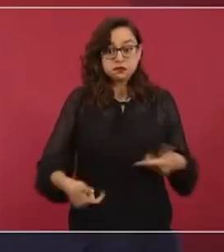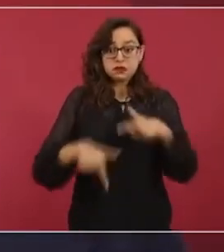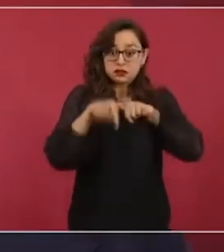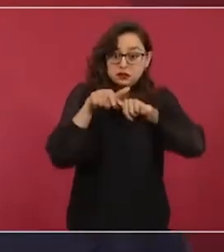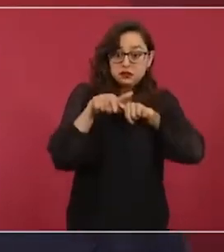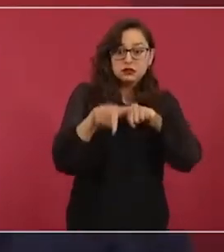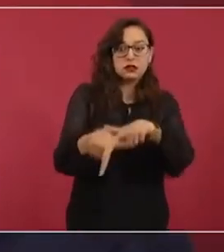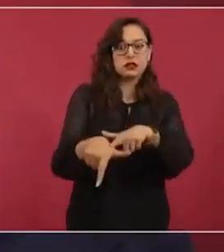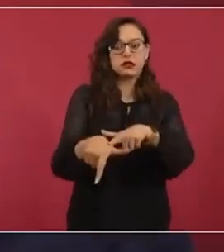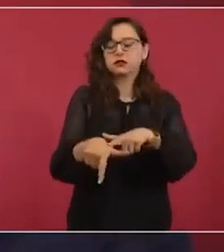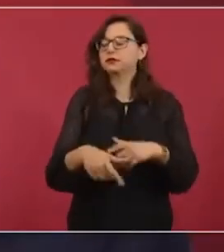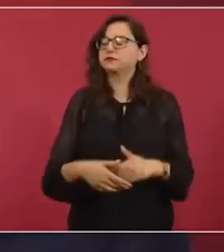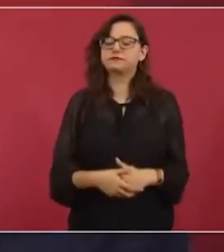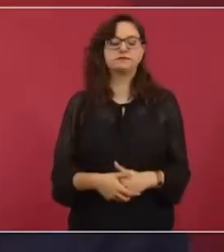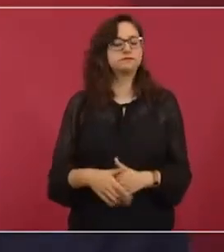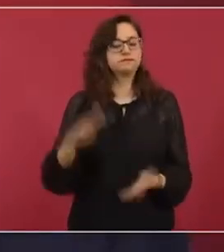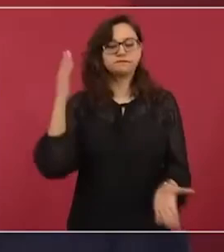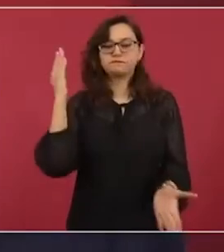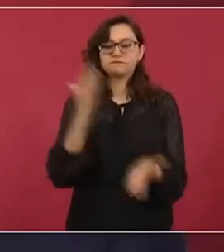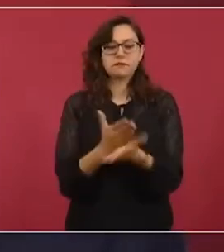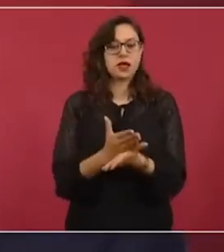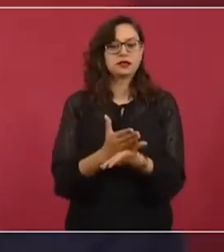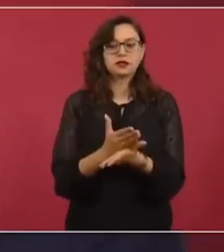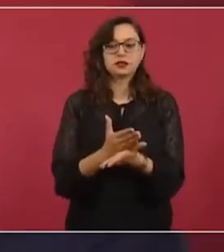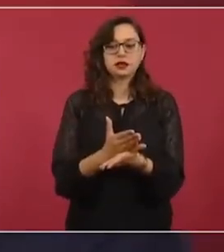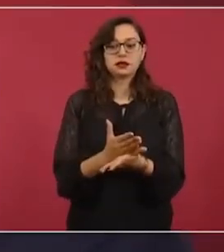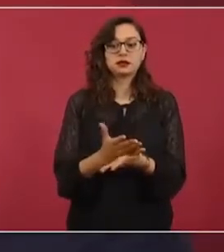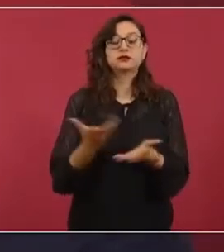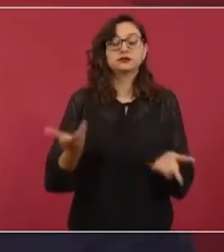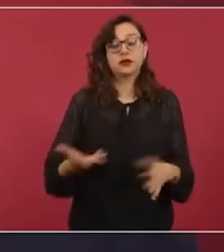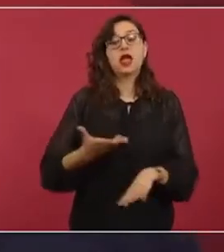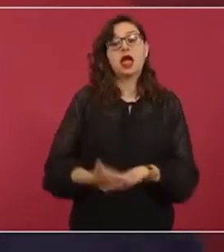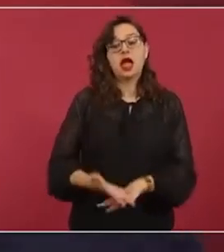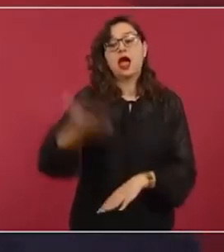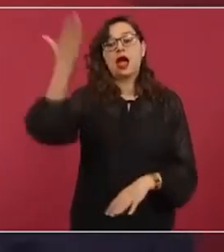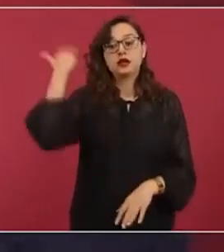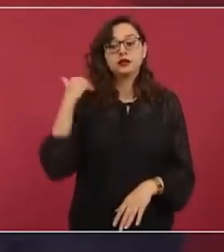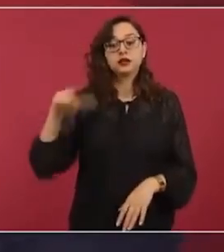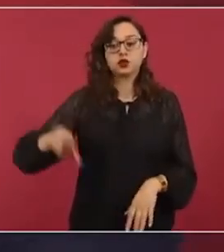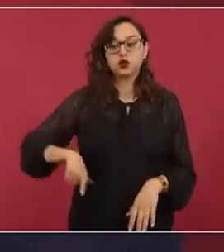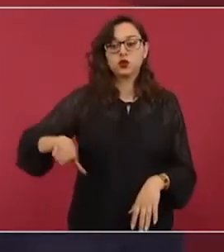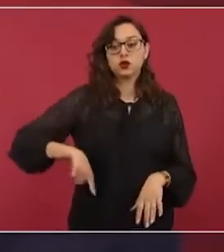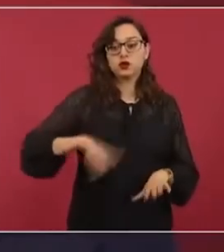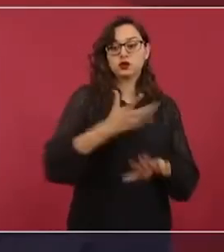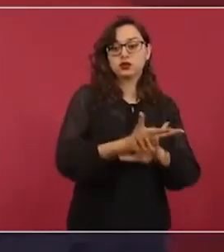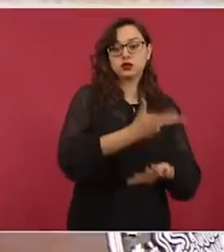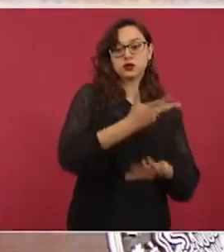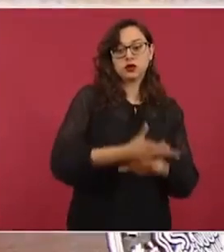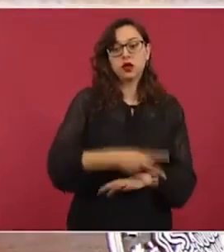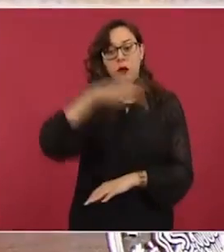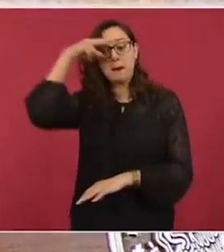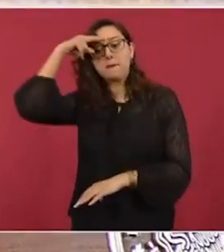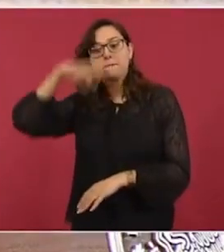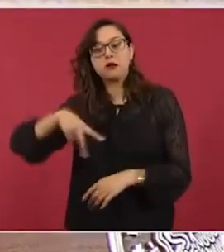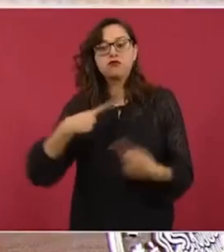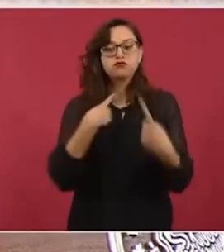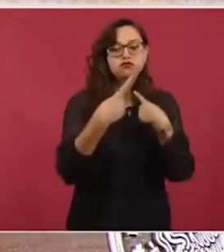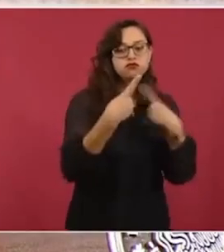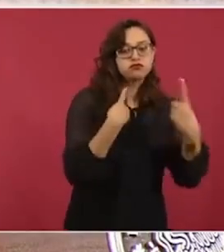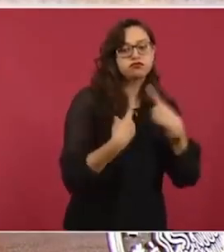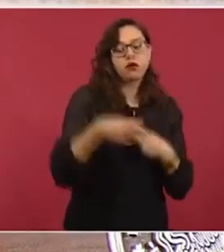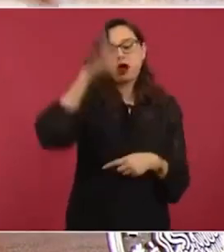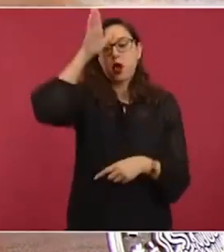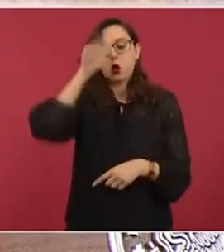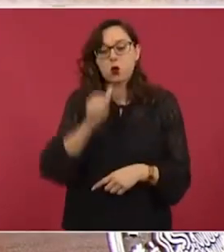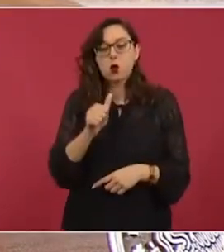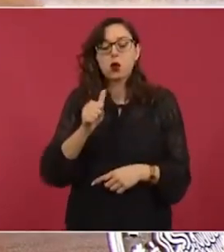esos acuerdos que se hacían antes entre el gobierno de Estados Unidos y el gobierno de México, para